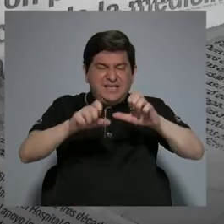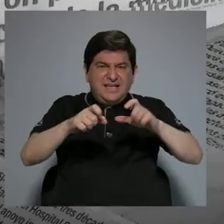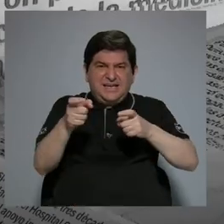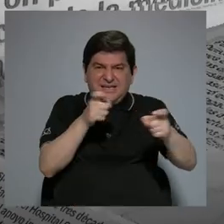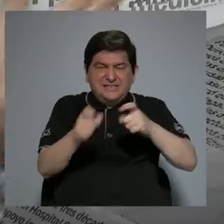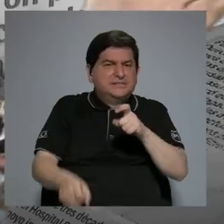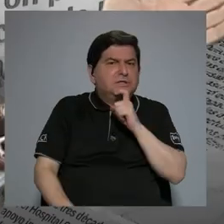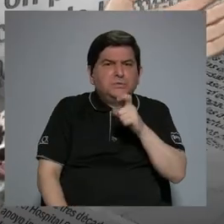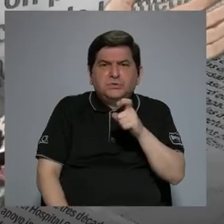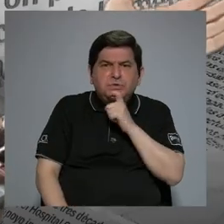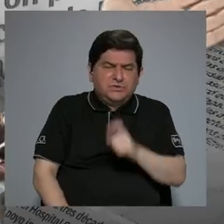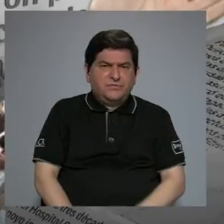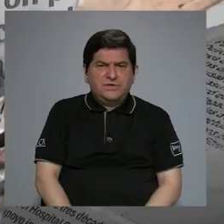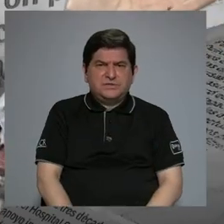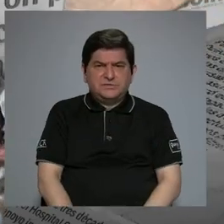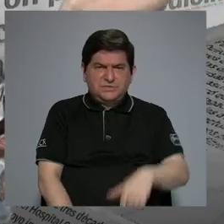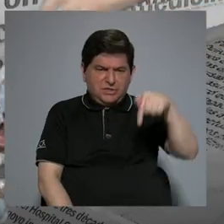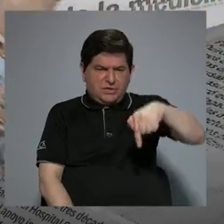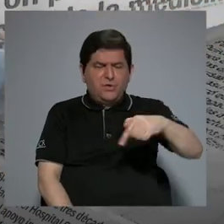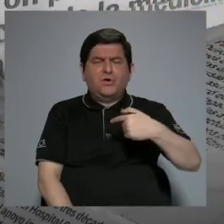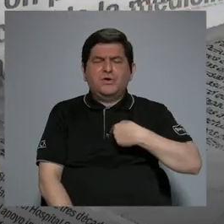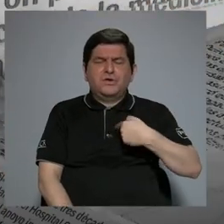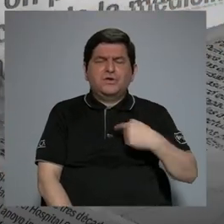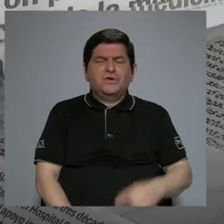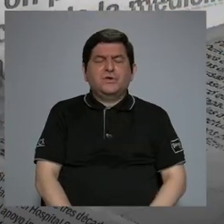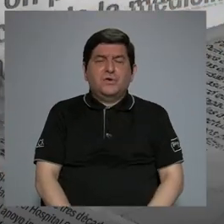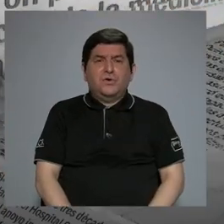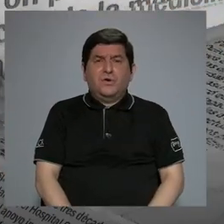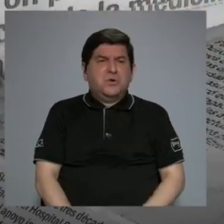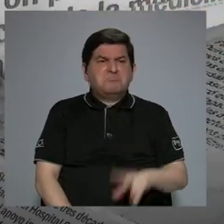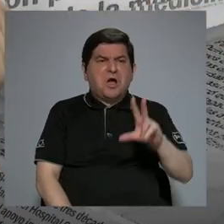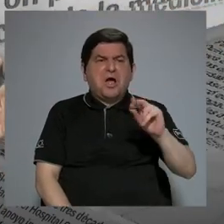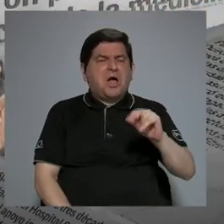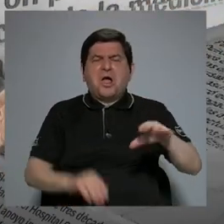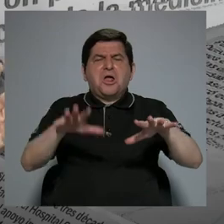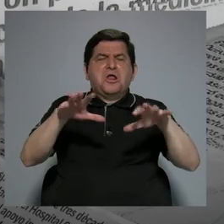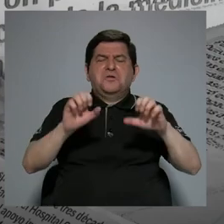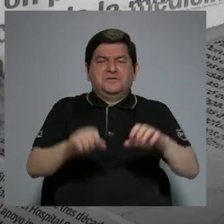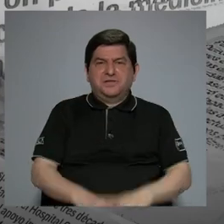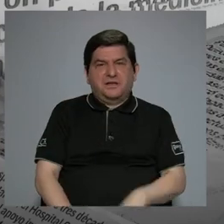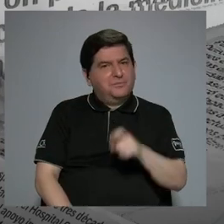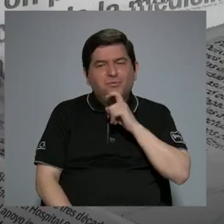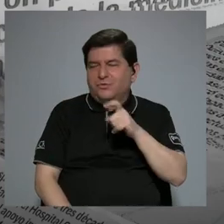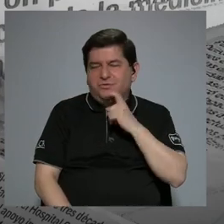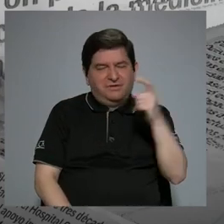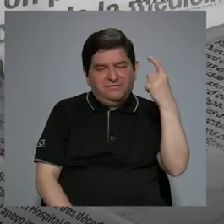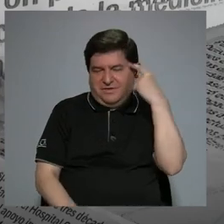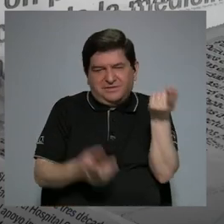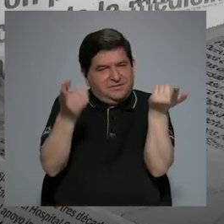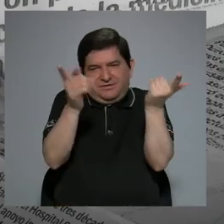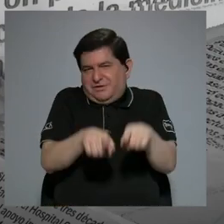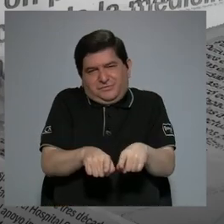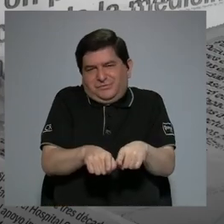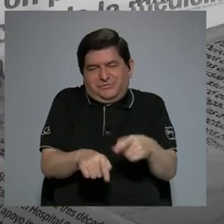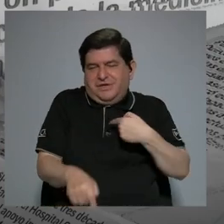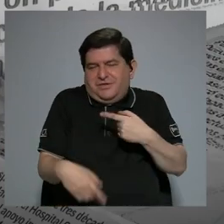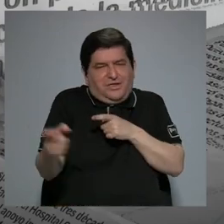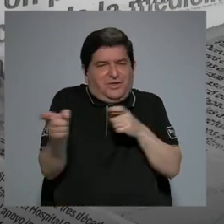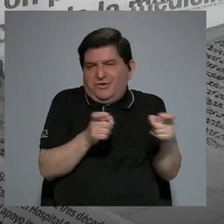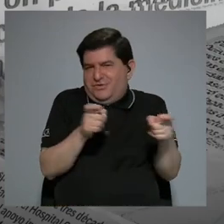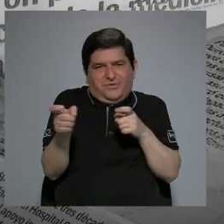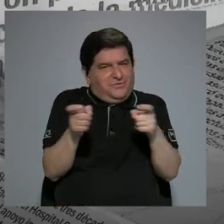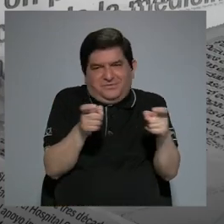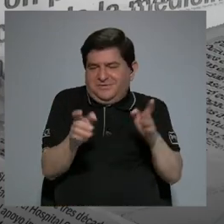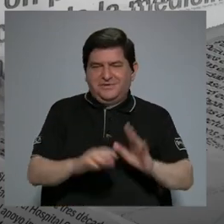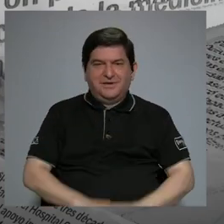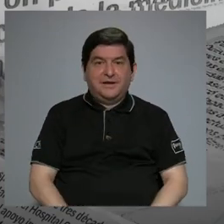difícil como decir hoy me levanto y no voy a tener estrés. Es difícil pensar que eso lo pueda controlar yo de